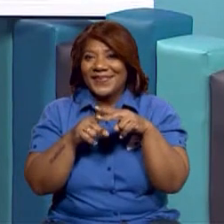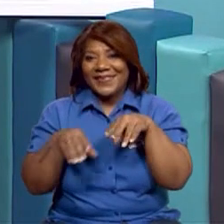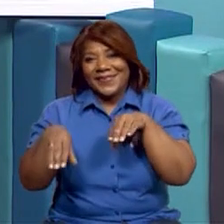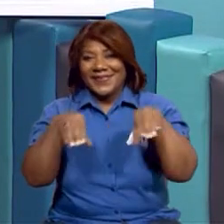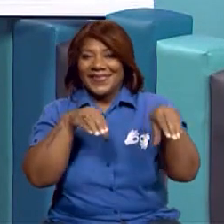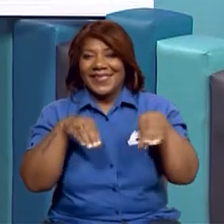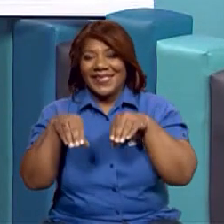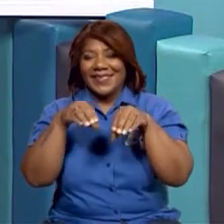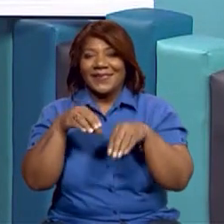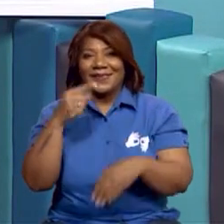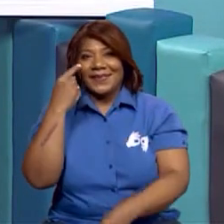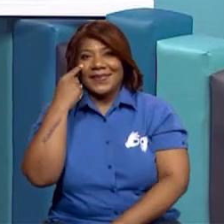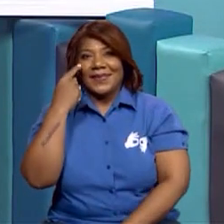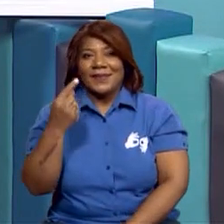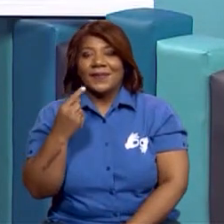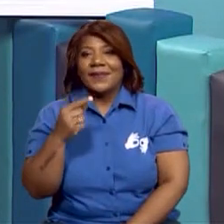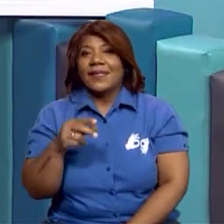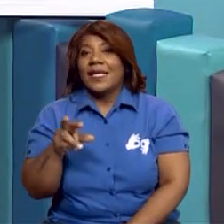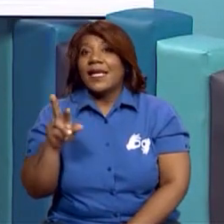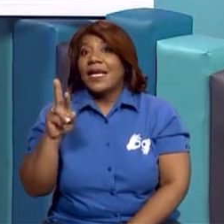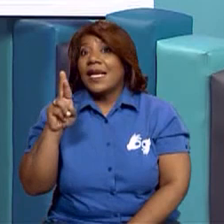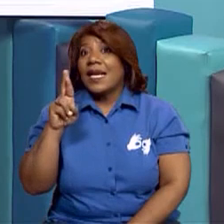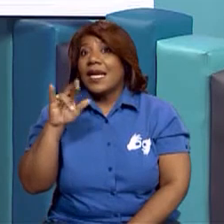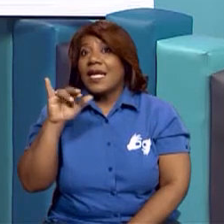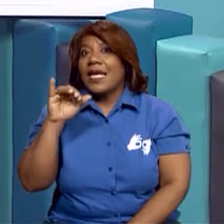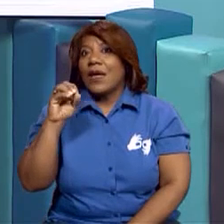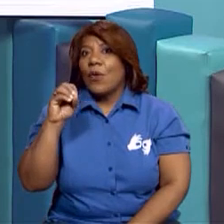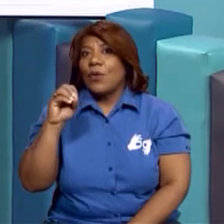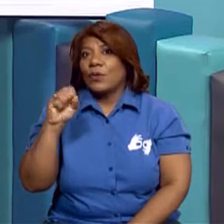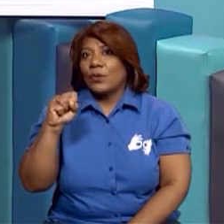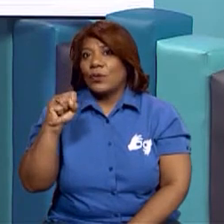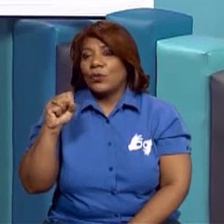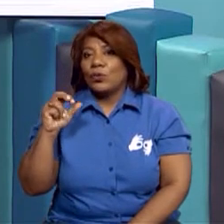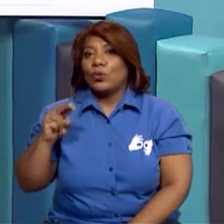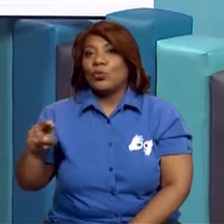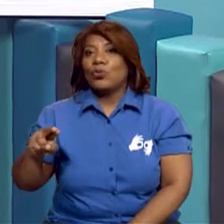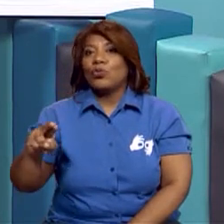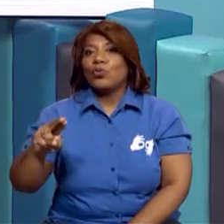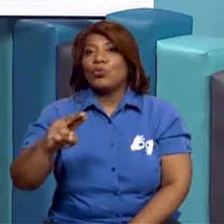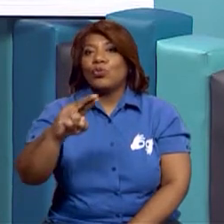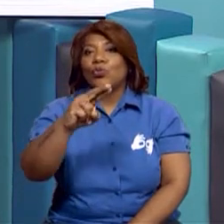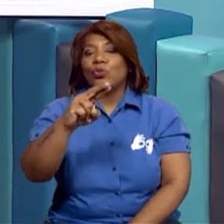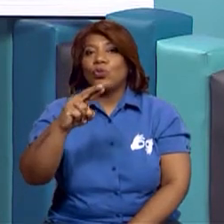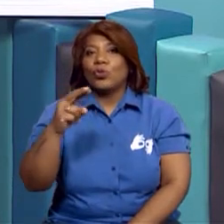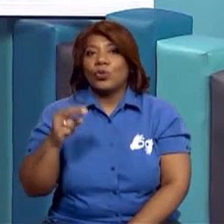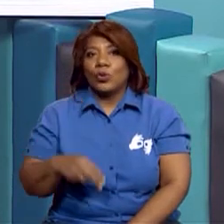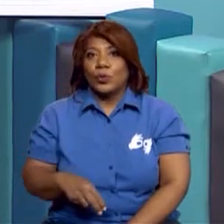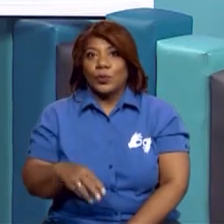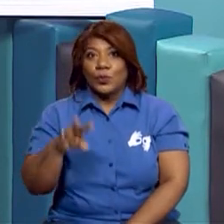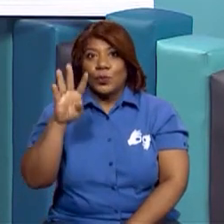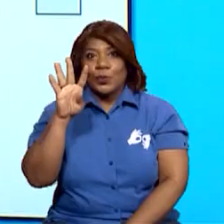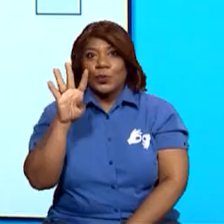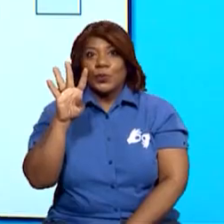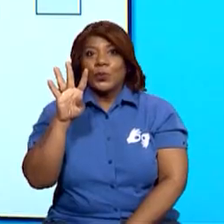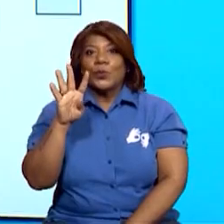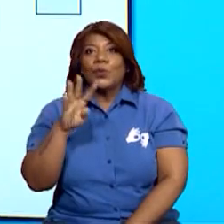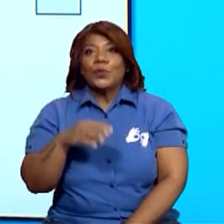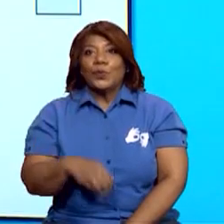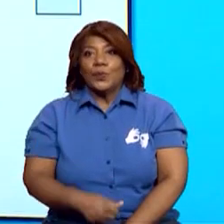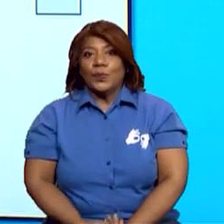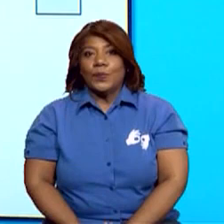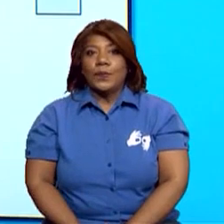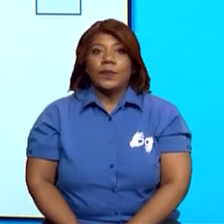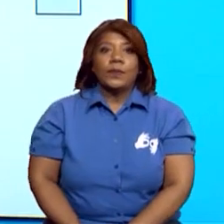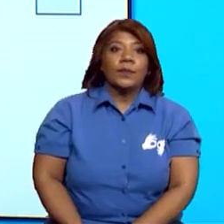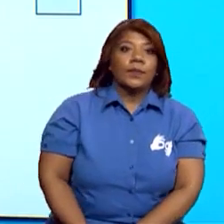Vamos a ver, vamos a colocar, vamos a contar la palabra río. ¿Te parece? Vamos a contar las letras. Uno, dos, tres y cuatro.